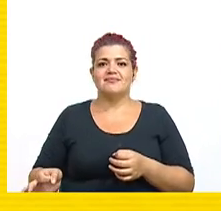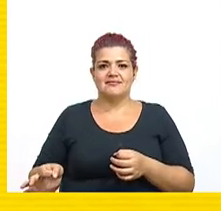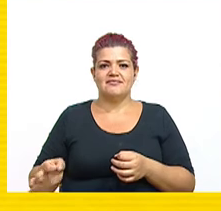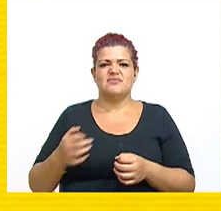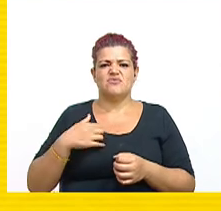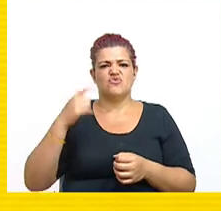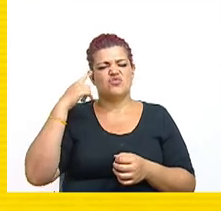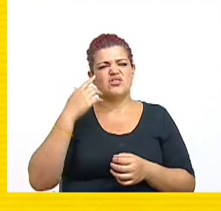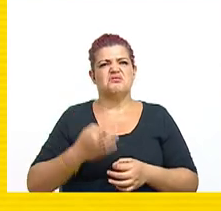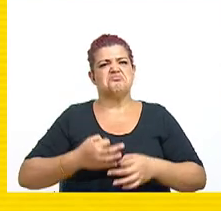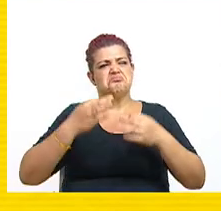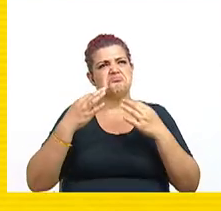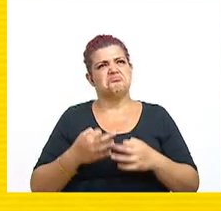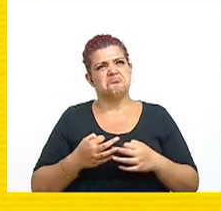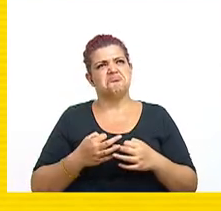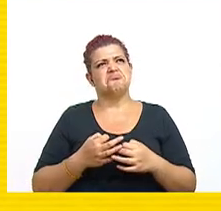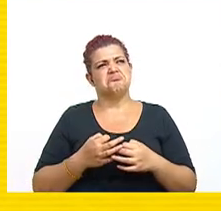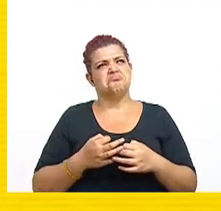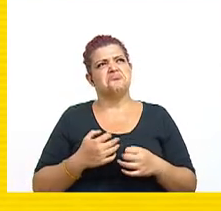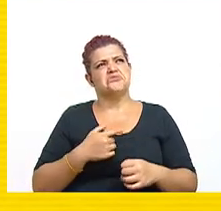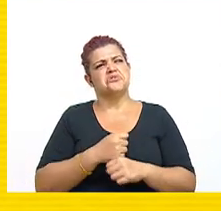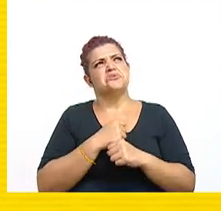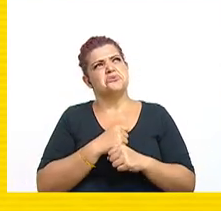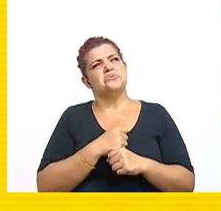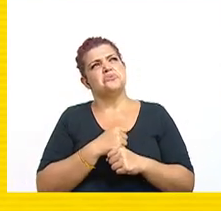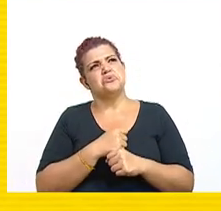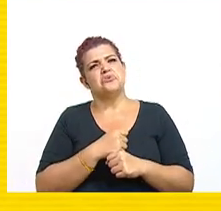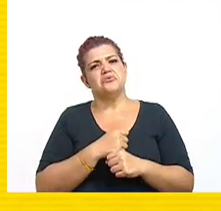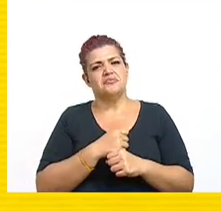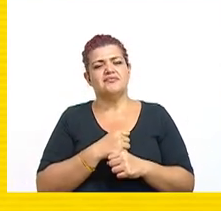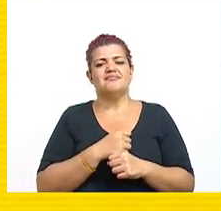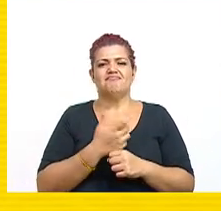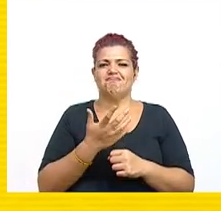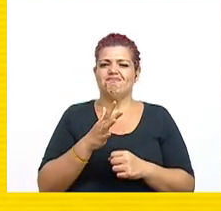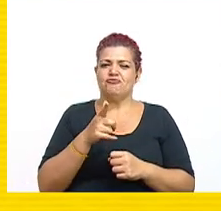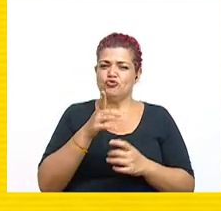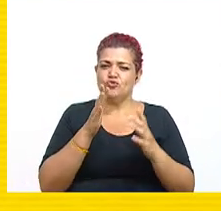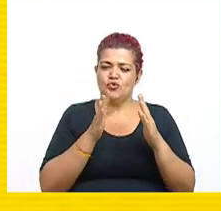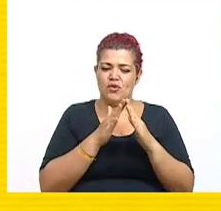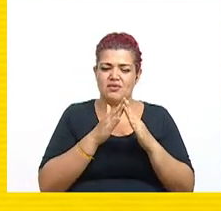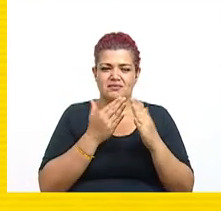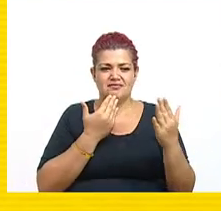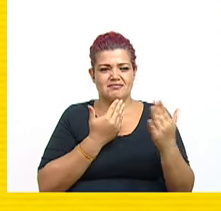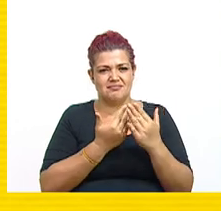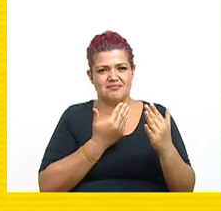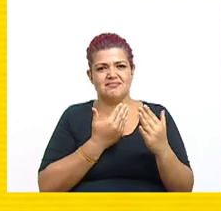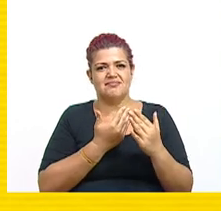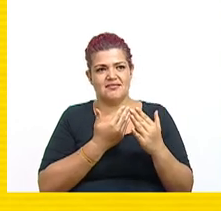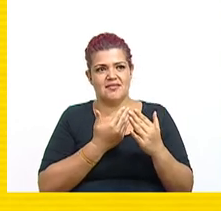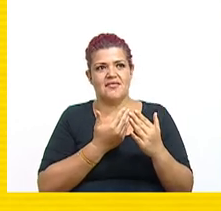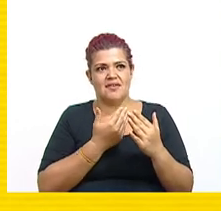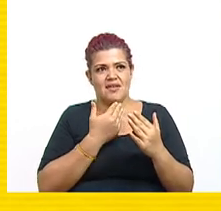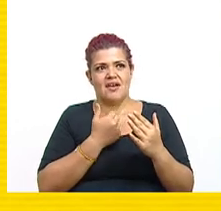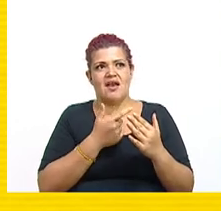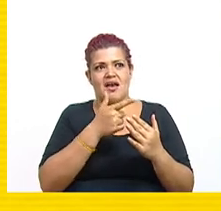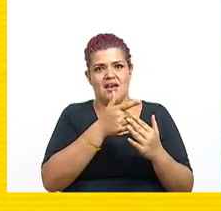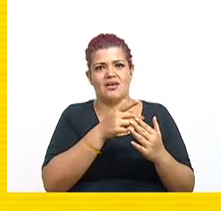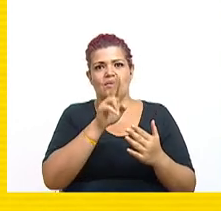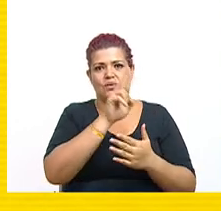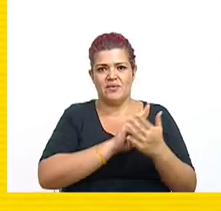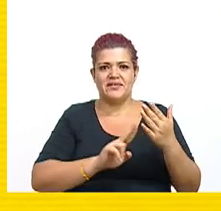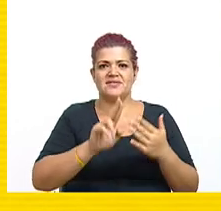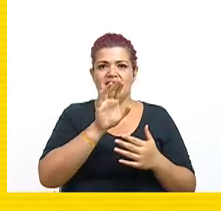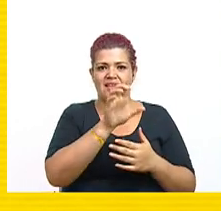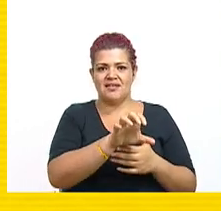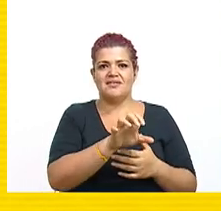muchachas, muchachos, adultos, jóvenes que nos ven, que cerca de su residencia, de su hogar, hay una sede de